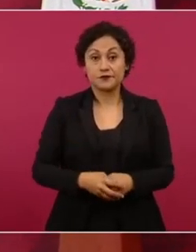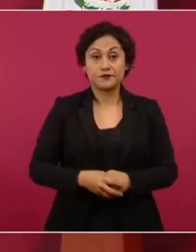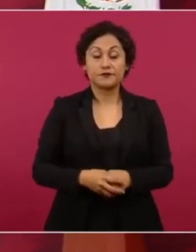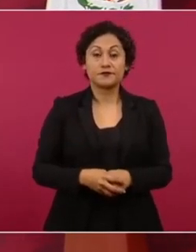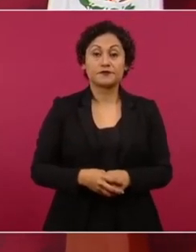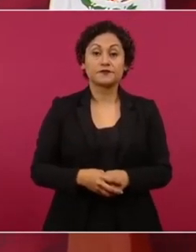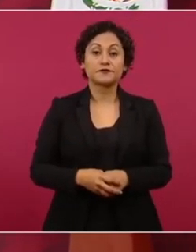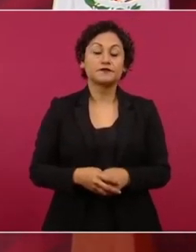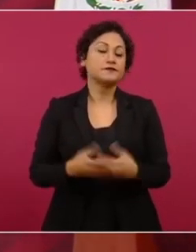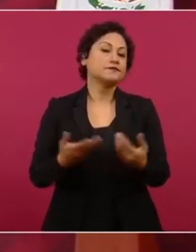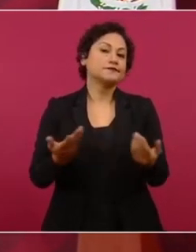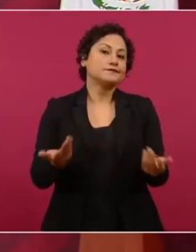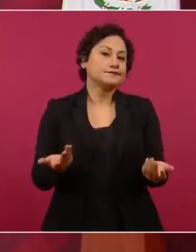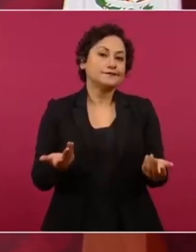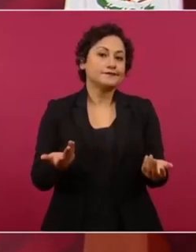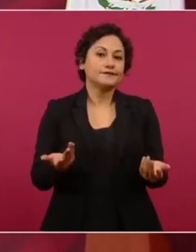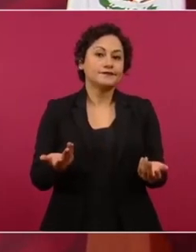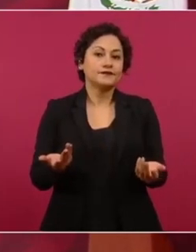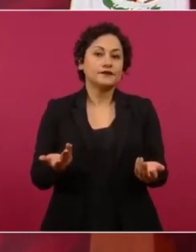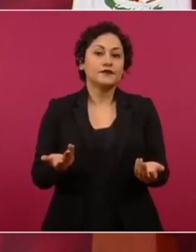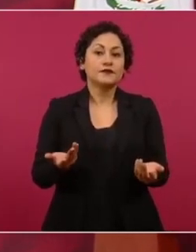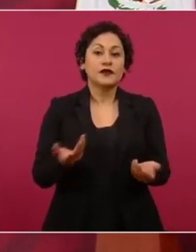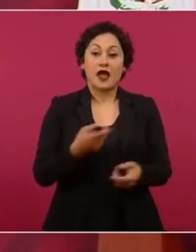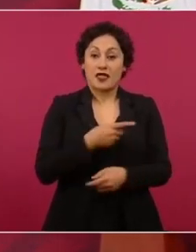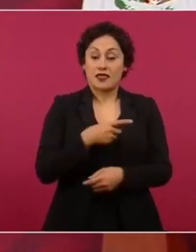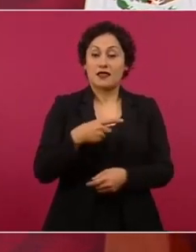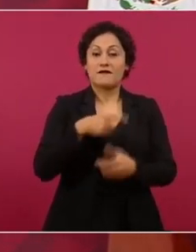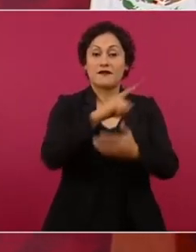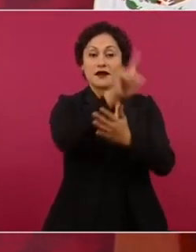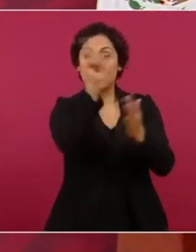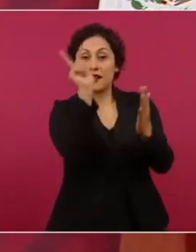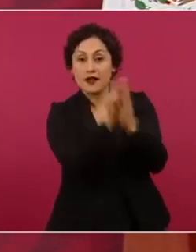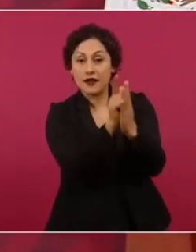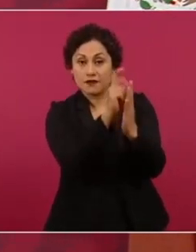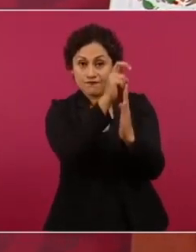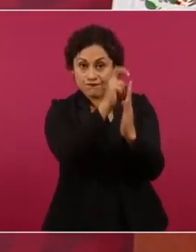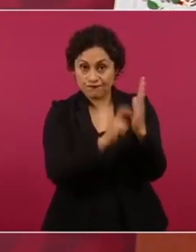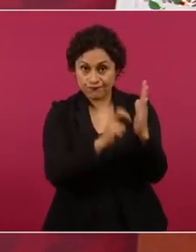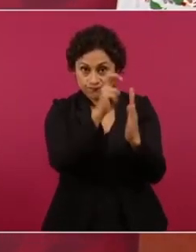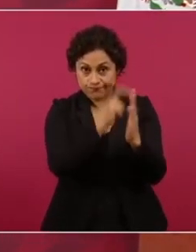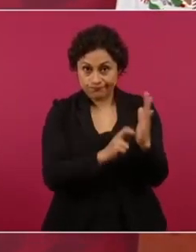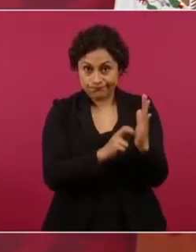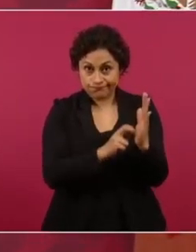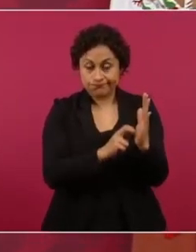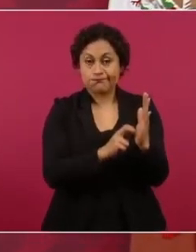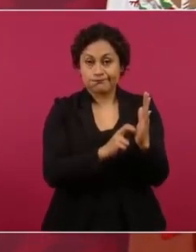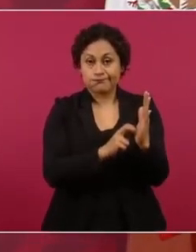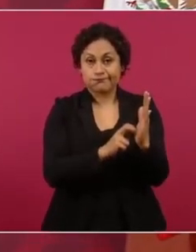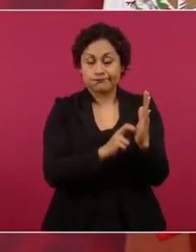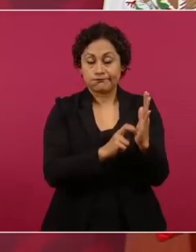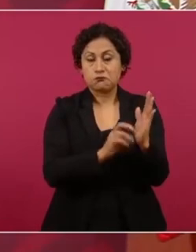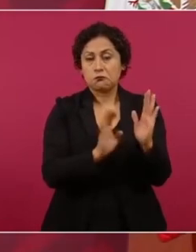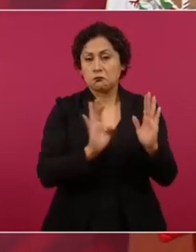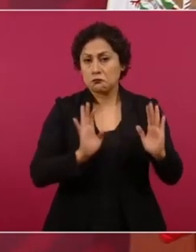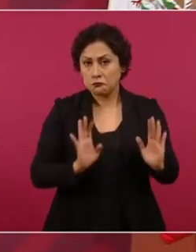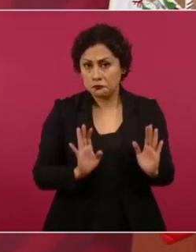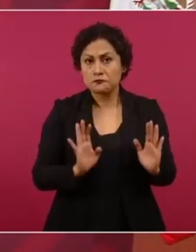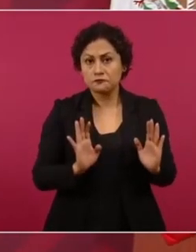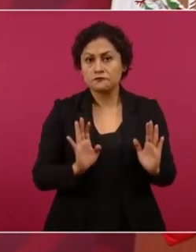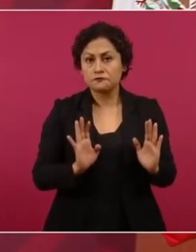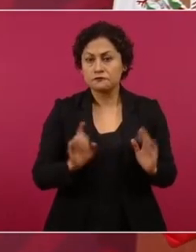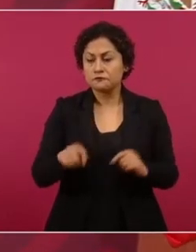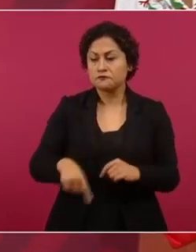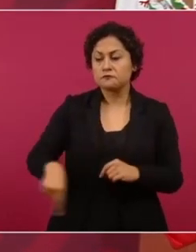cuando se trata de reformar leyes, sólo es